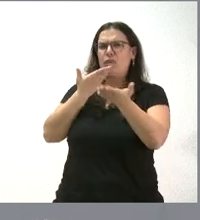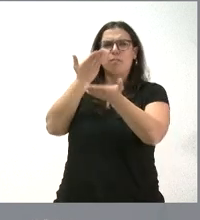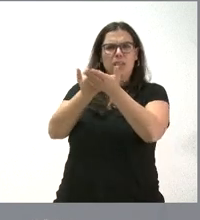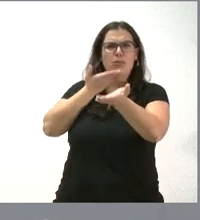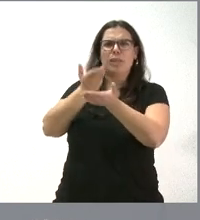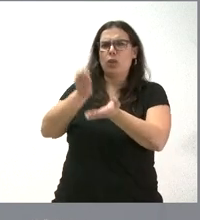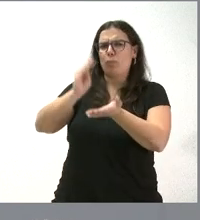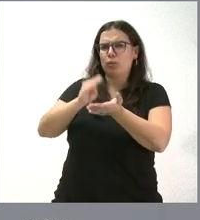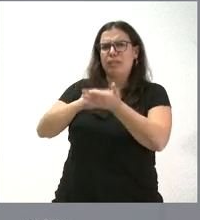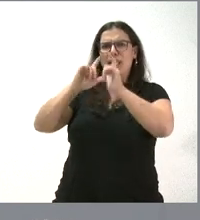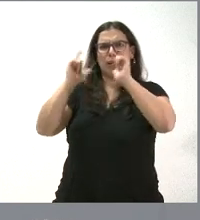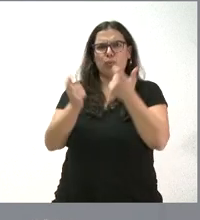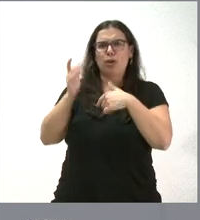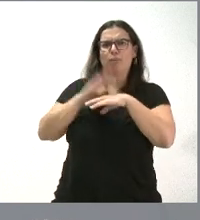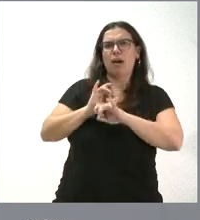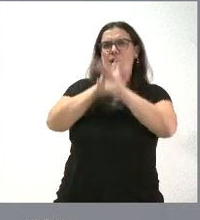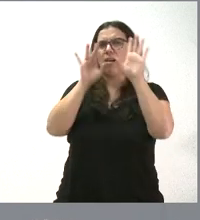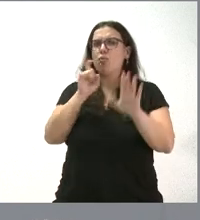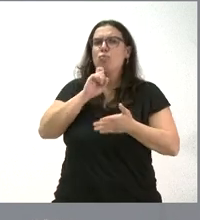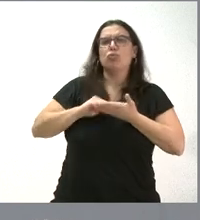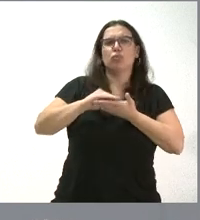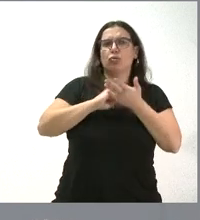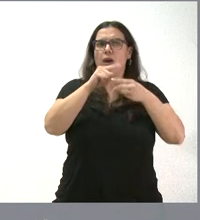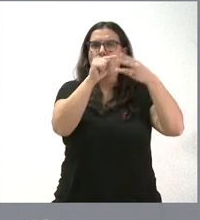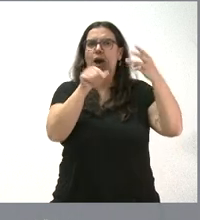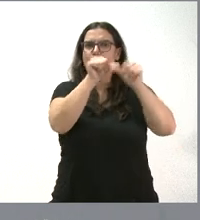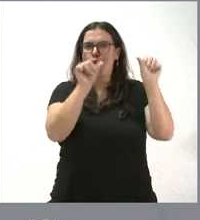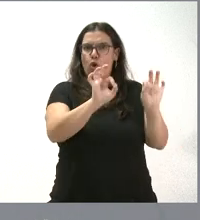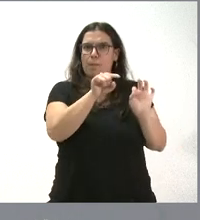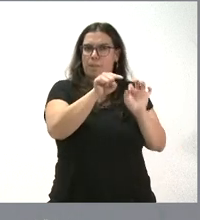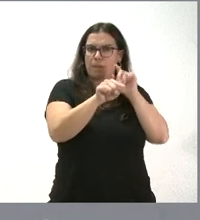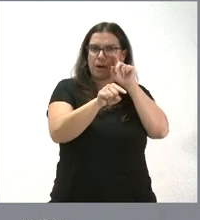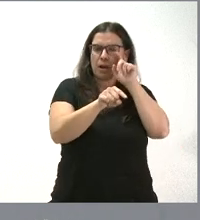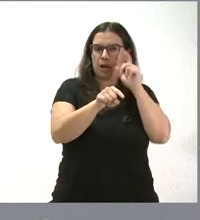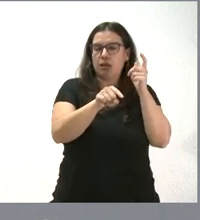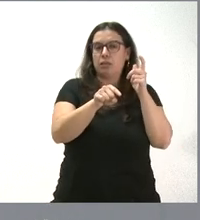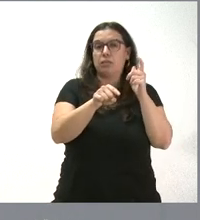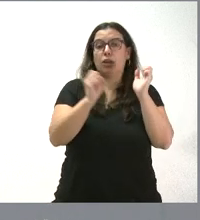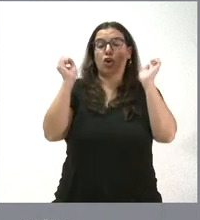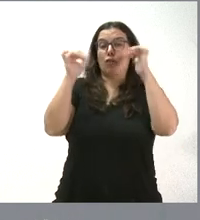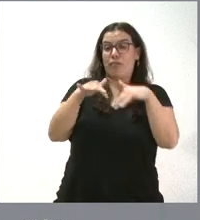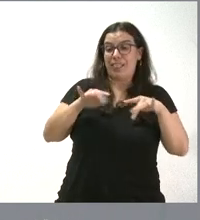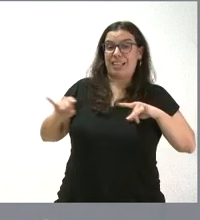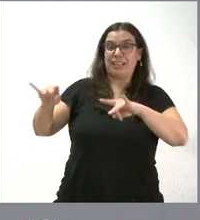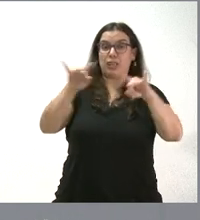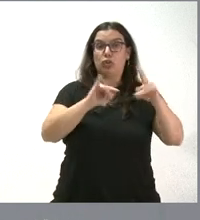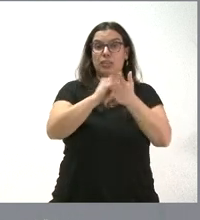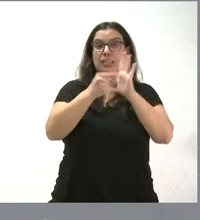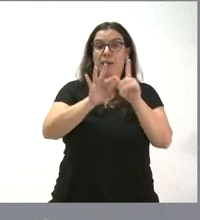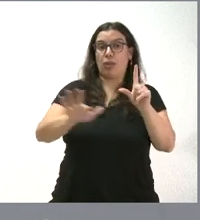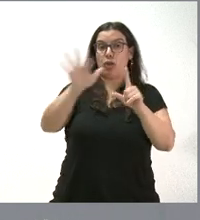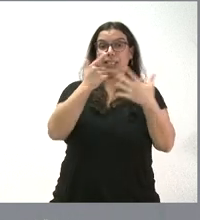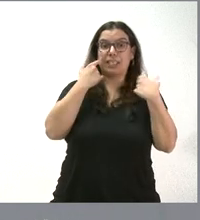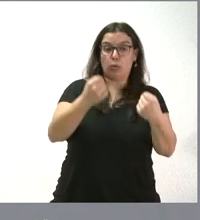reuniones tanto de la Conferencia Interterritorial del Sistema Nacional de Salud